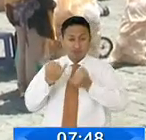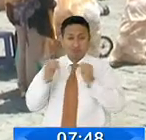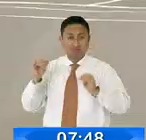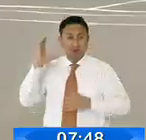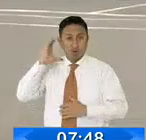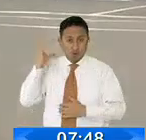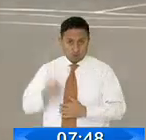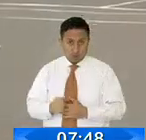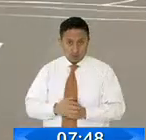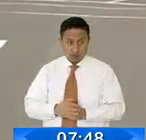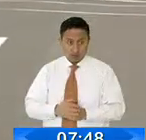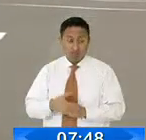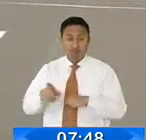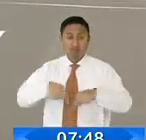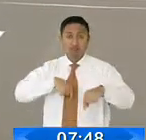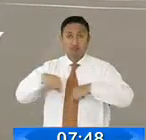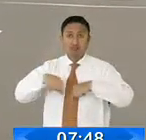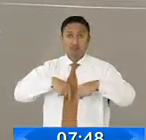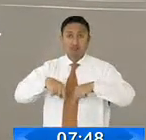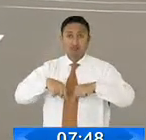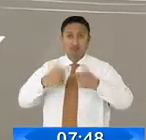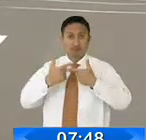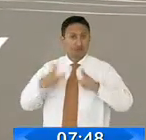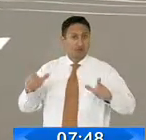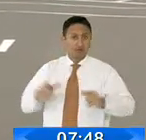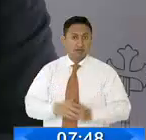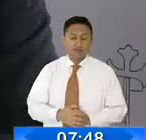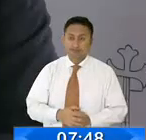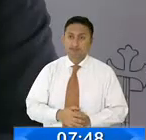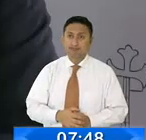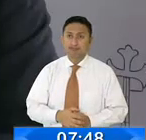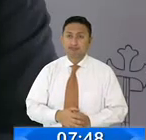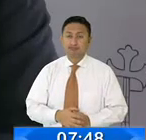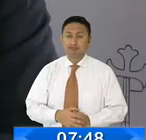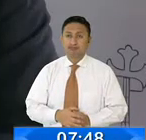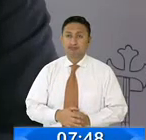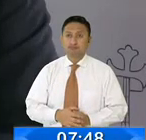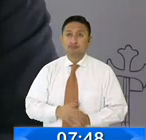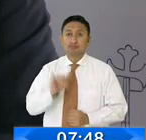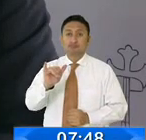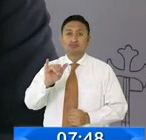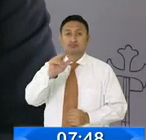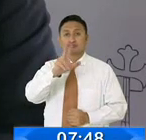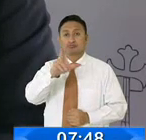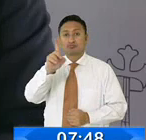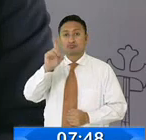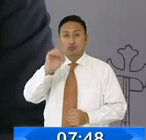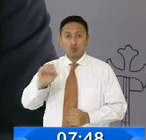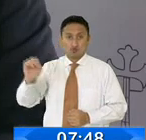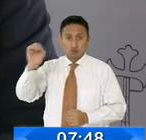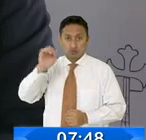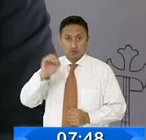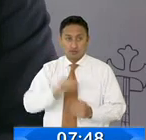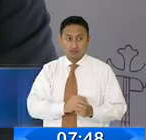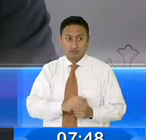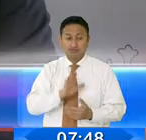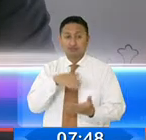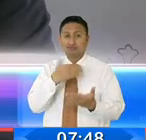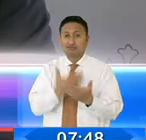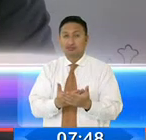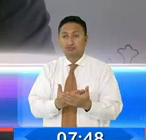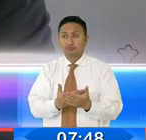Cuenca, la circulación será sin restricción vehicular. Desde el sábado 31 de octubre hasta